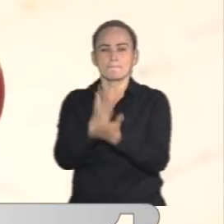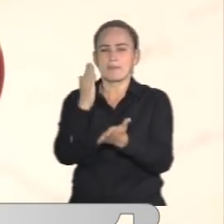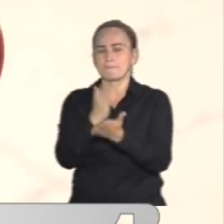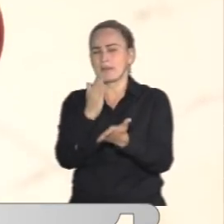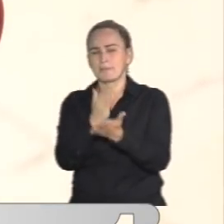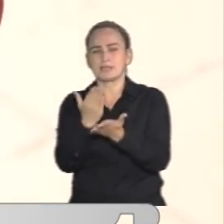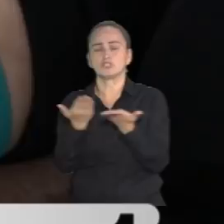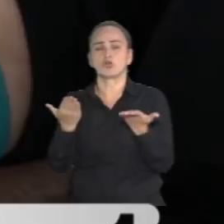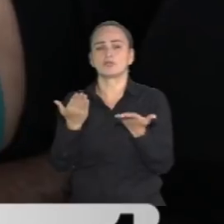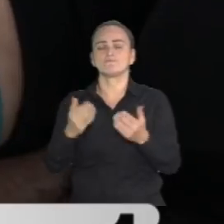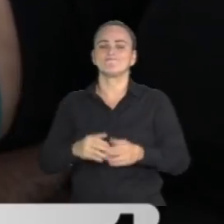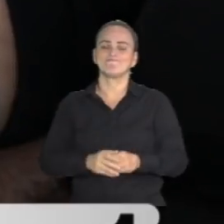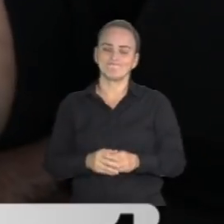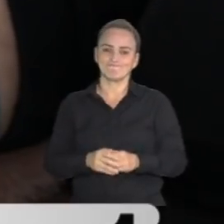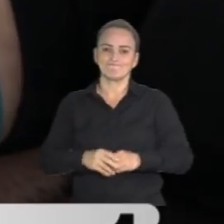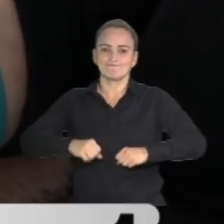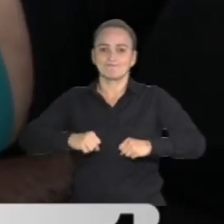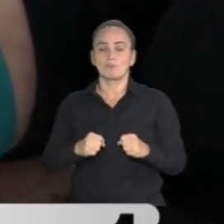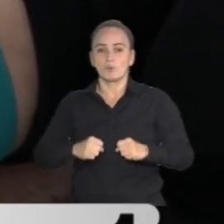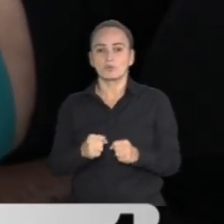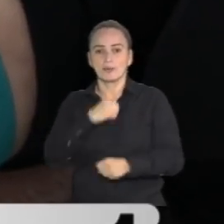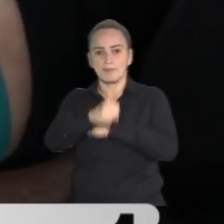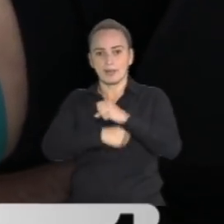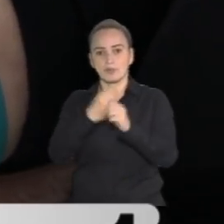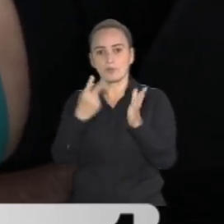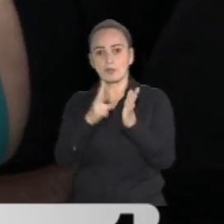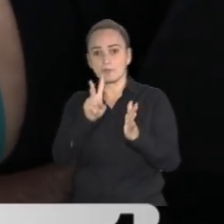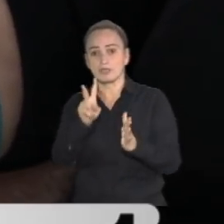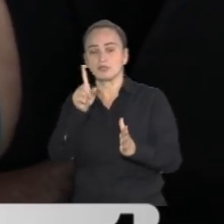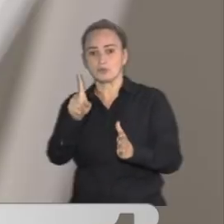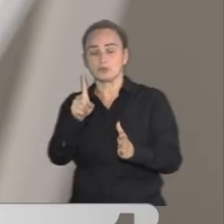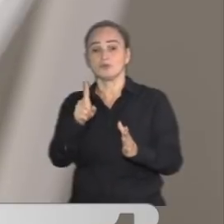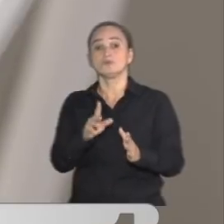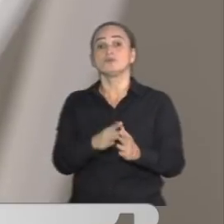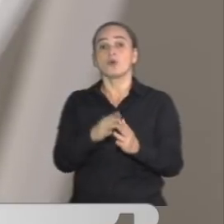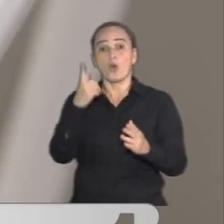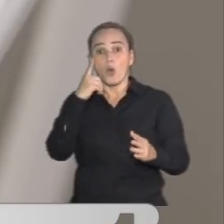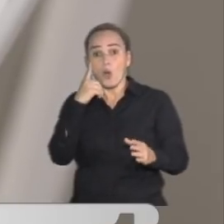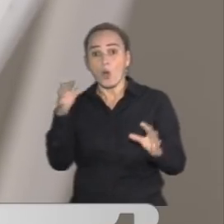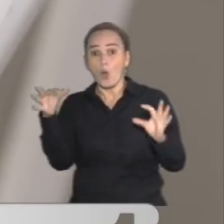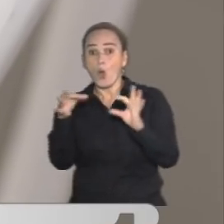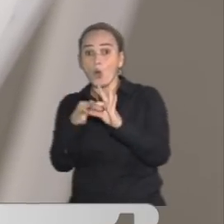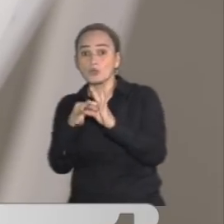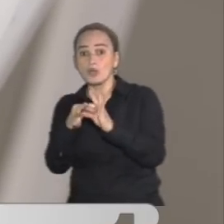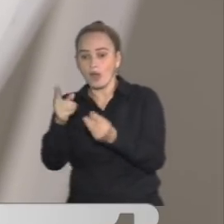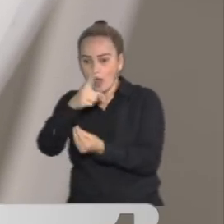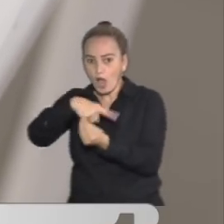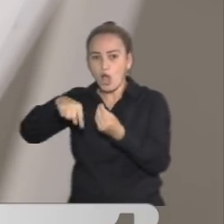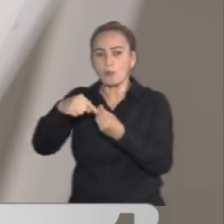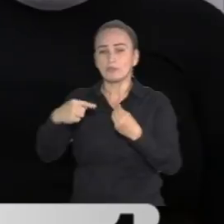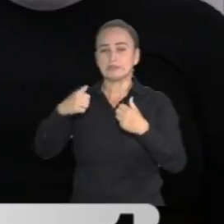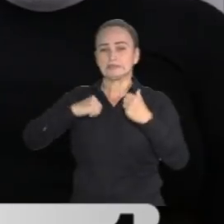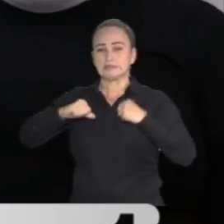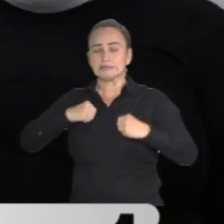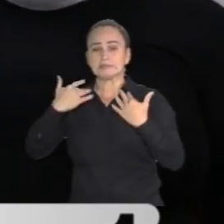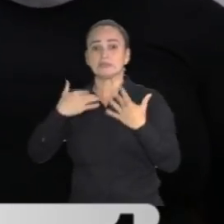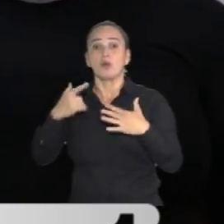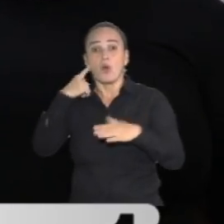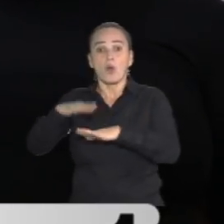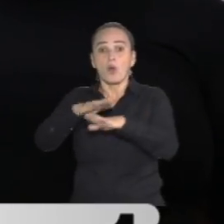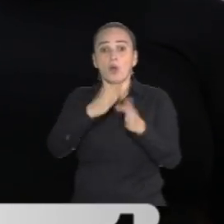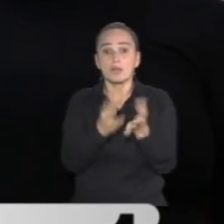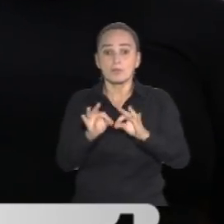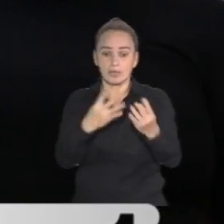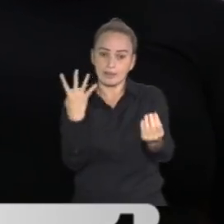se han presentado en la ciudad durante 2021. Esta cifra unida a la de quemados y otras urgencias aumentan la necesidad de donantes.